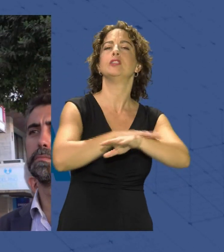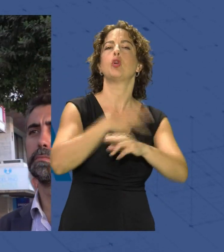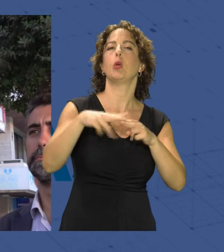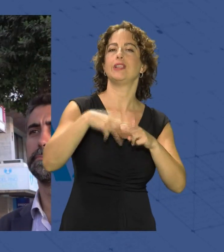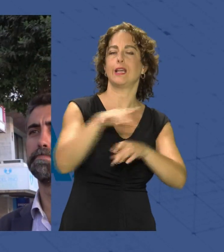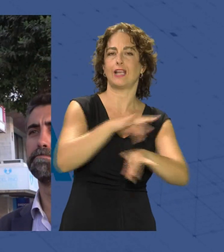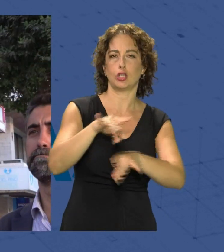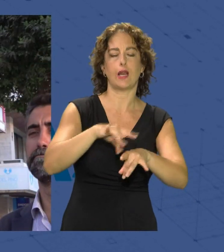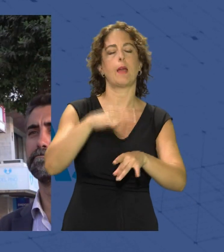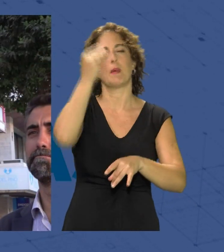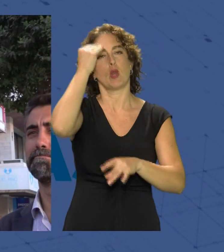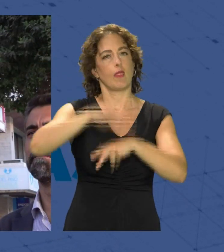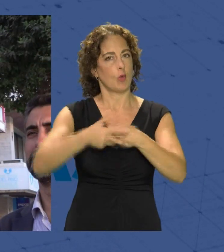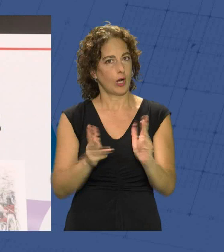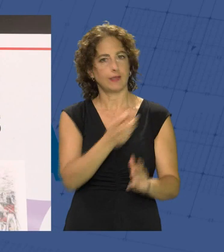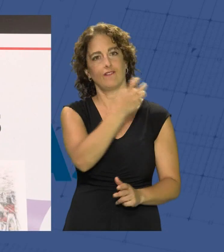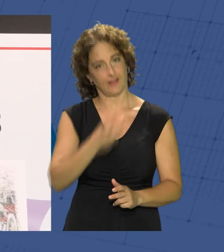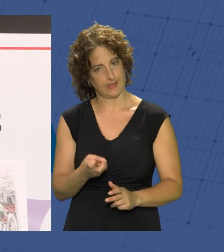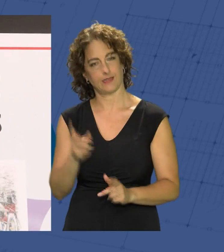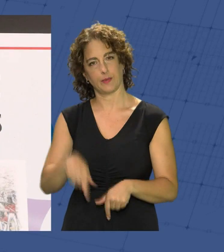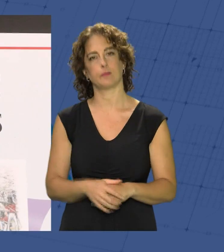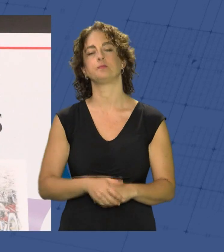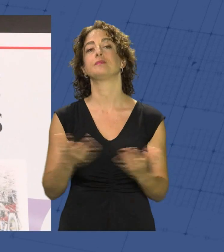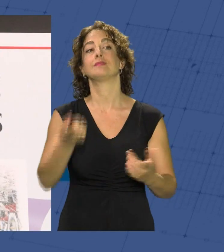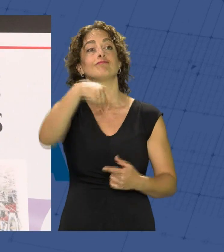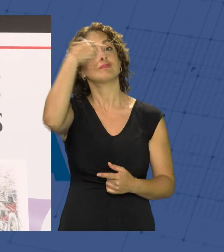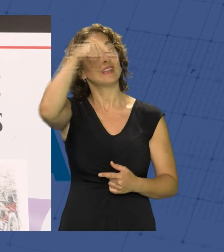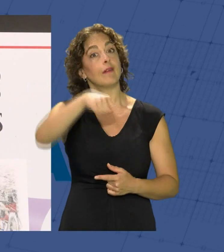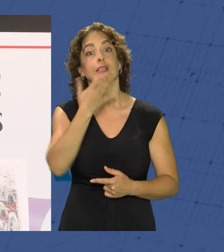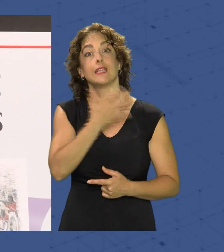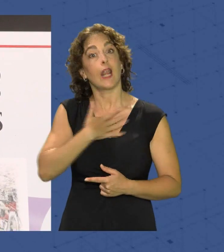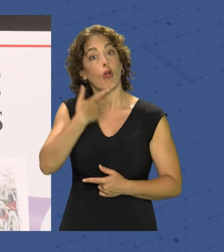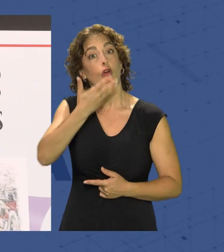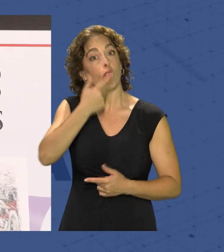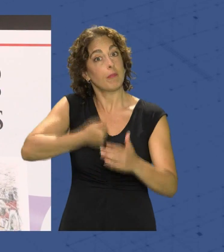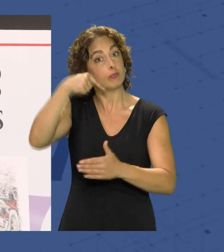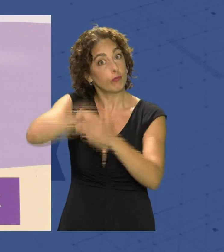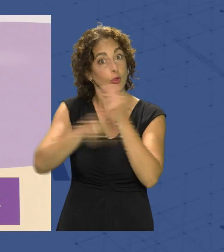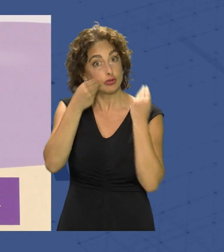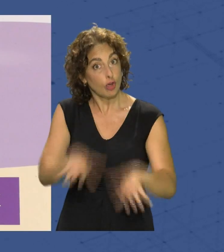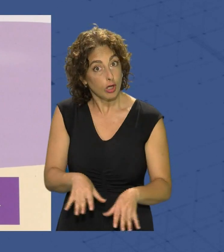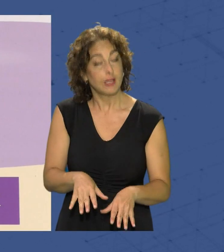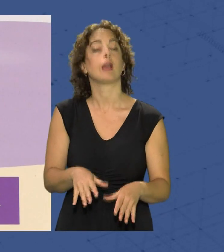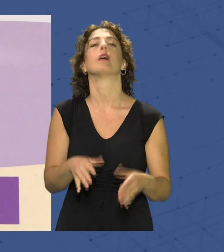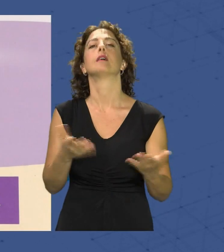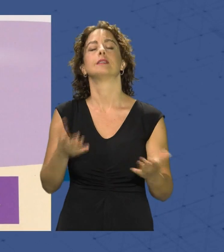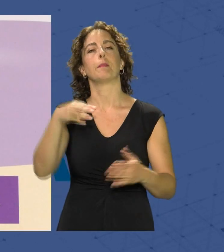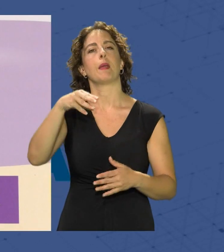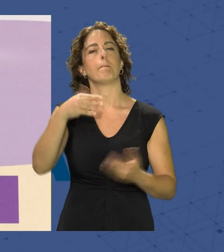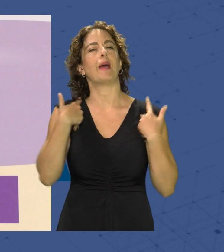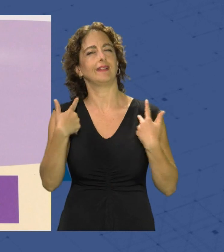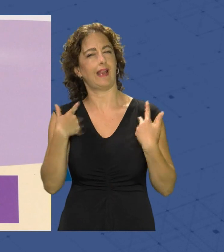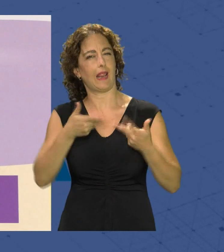memoria democrática para ese evento pues ya saben si quieren conocer un poco más sobre nuestra historia y sobre los mártires de la